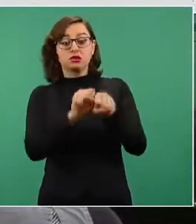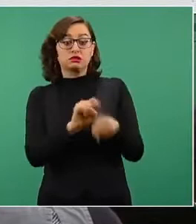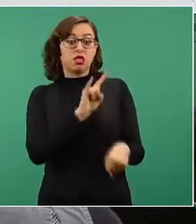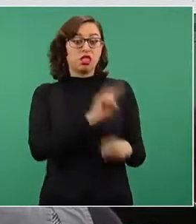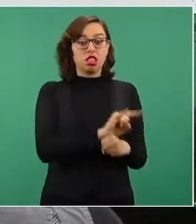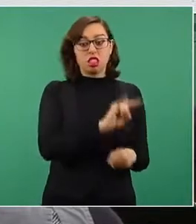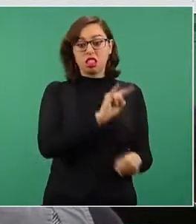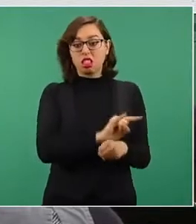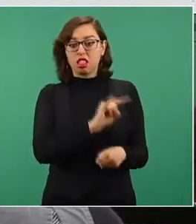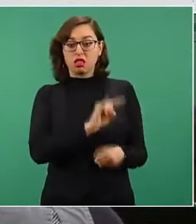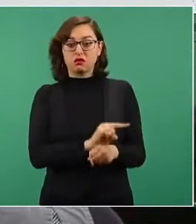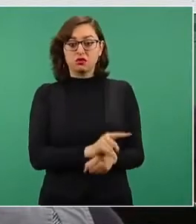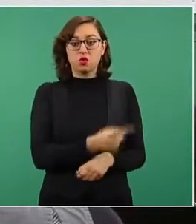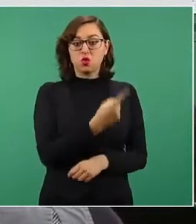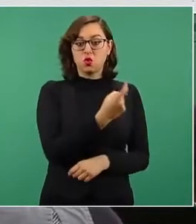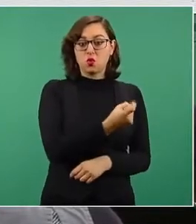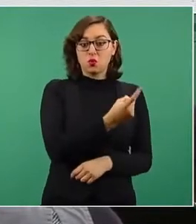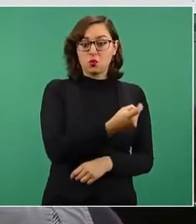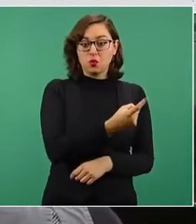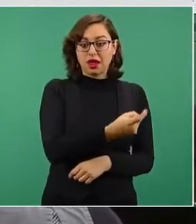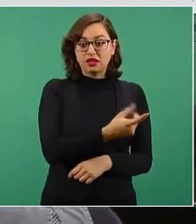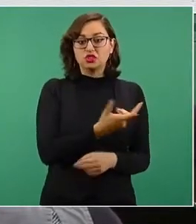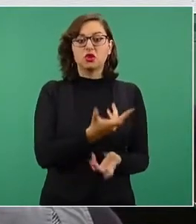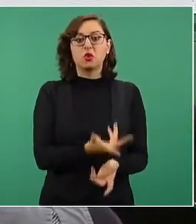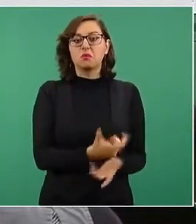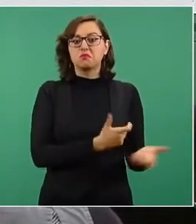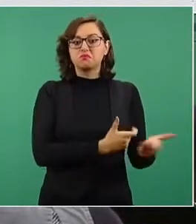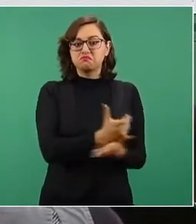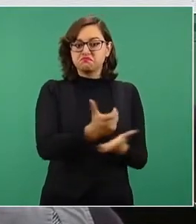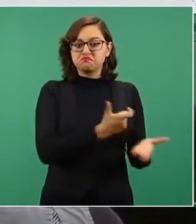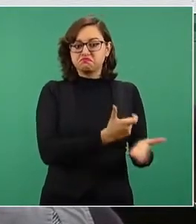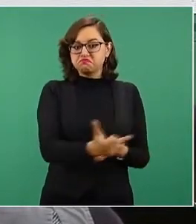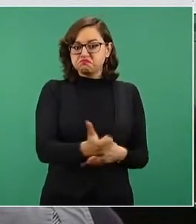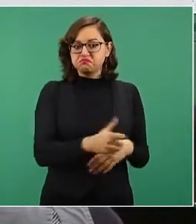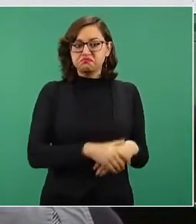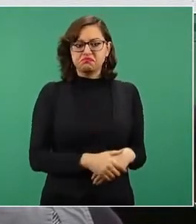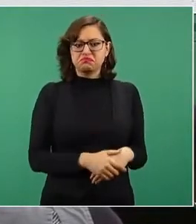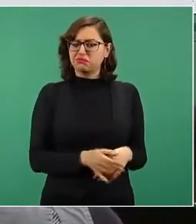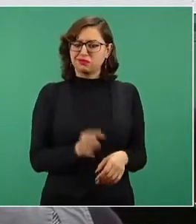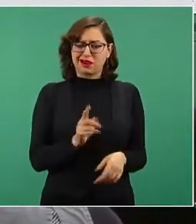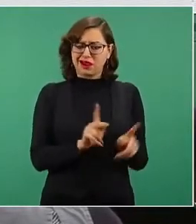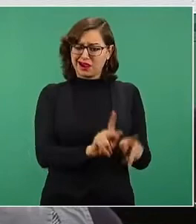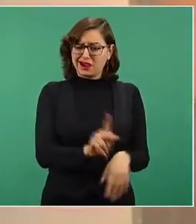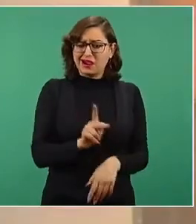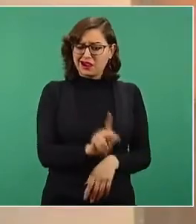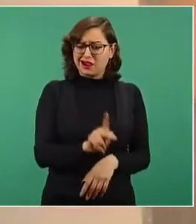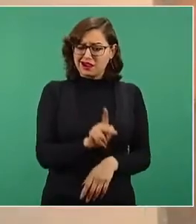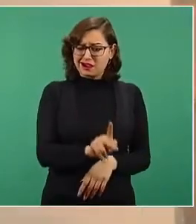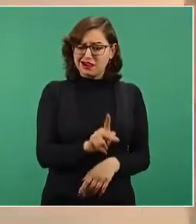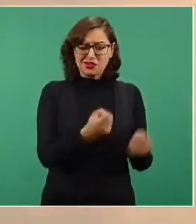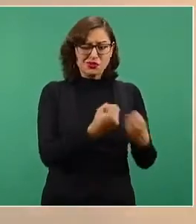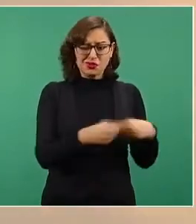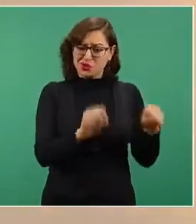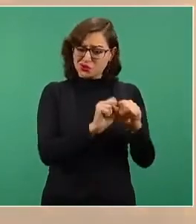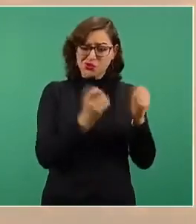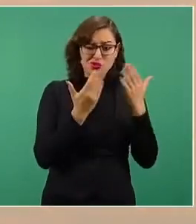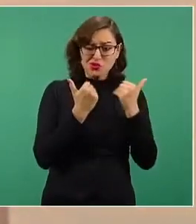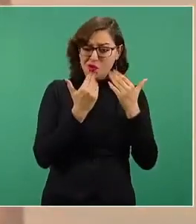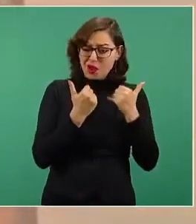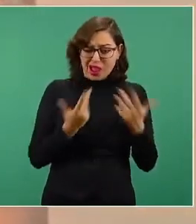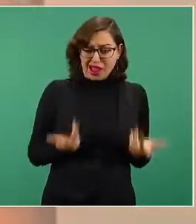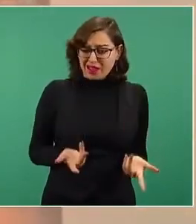dólar, de un peso, socios pues de paja, permite a grandes empresas